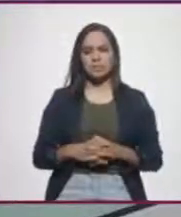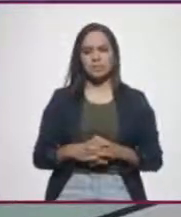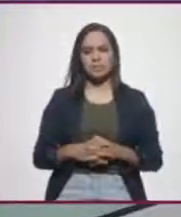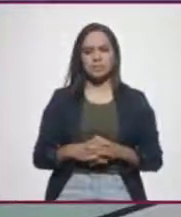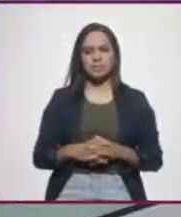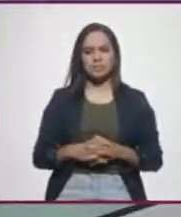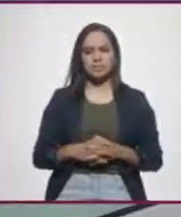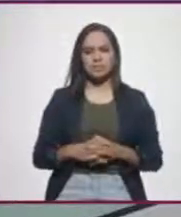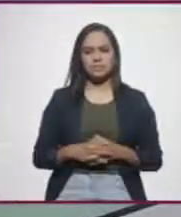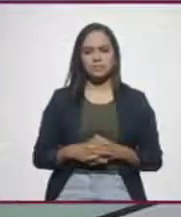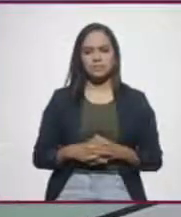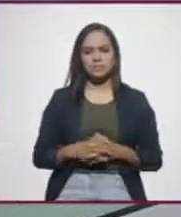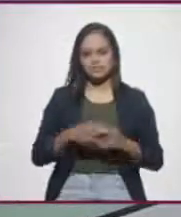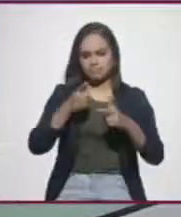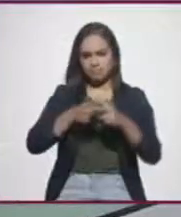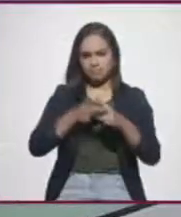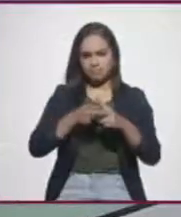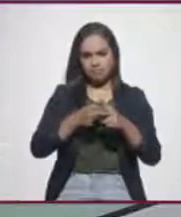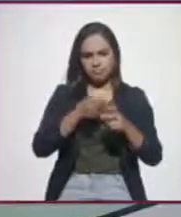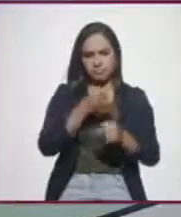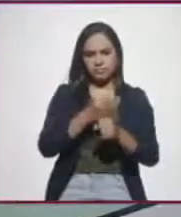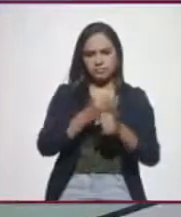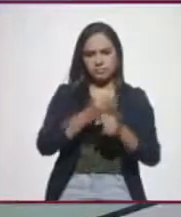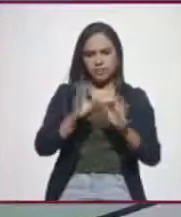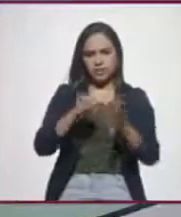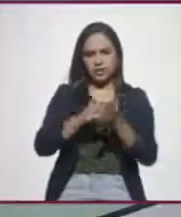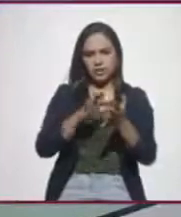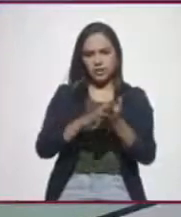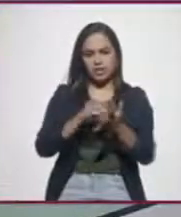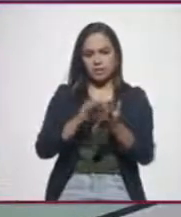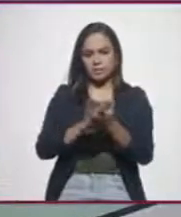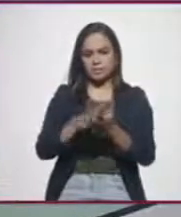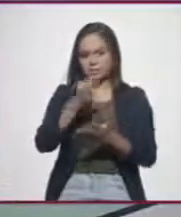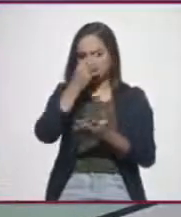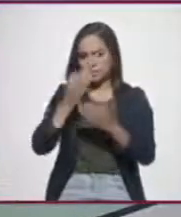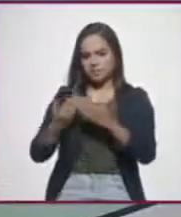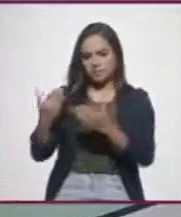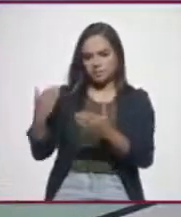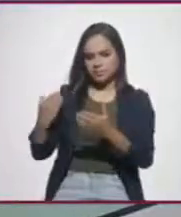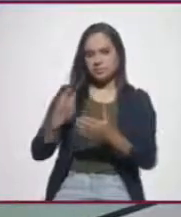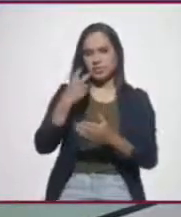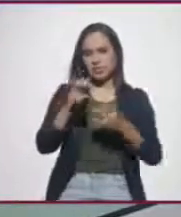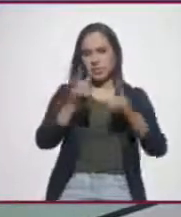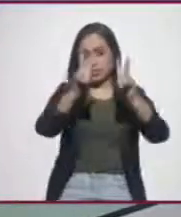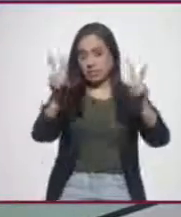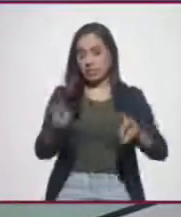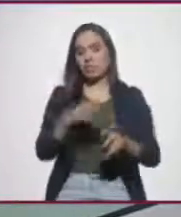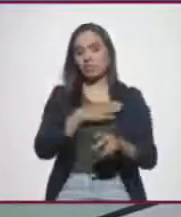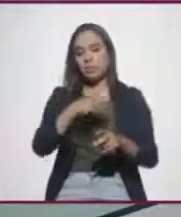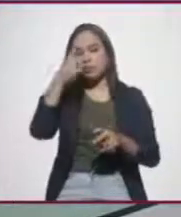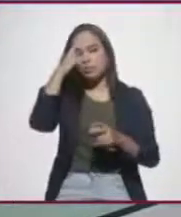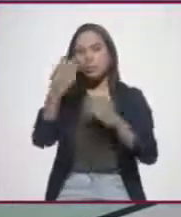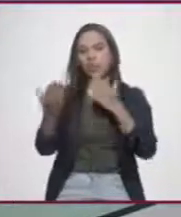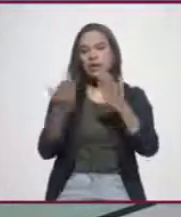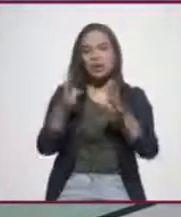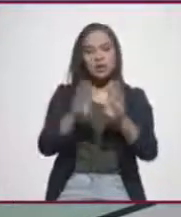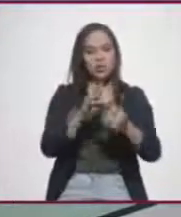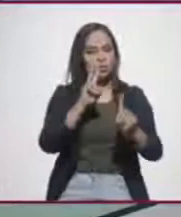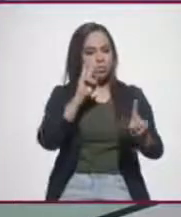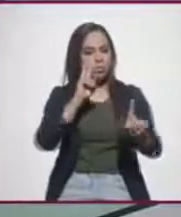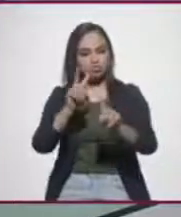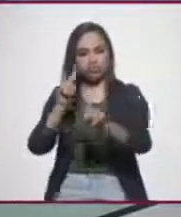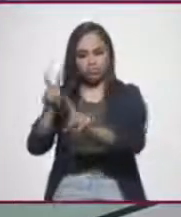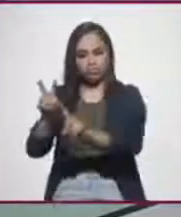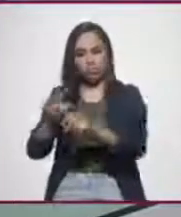son algunos de los indicadores que se han se han publicado recientemente, creo que este es un buen tema para comparar lo que es percepción de lo que son datos